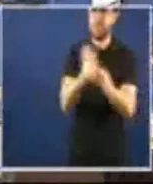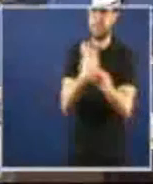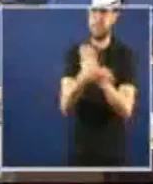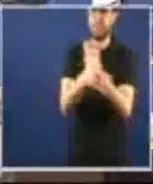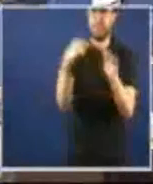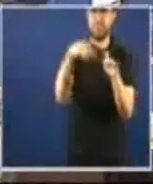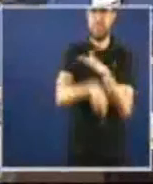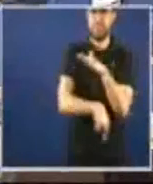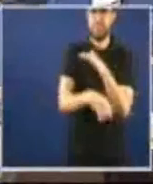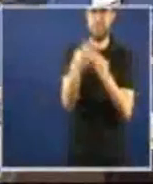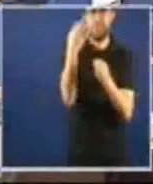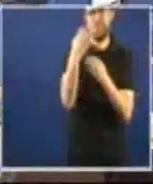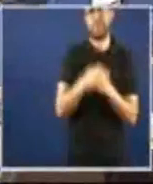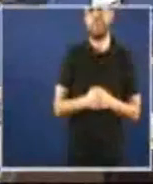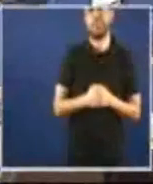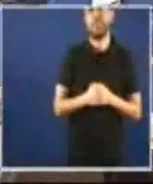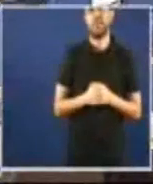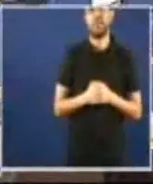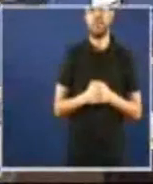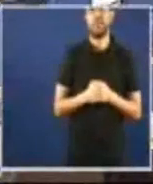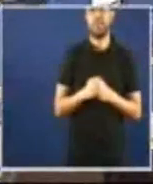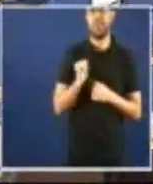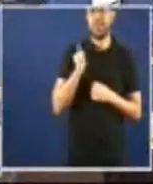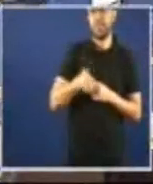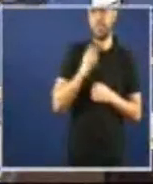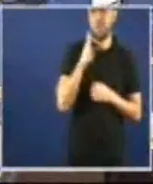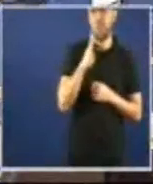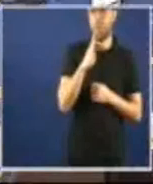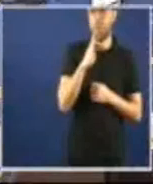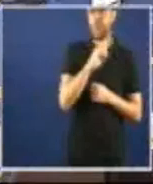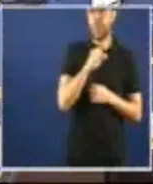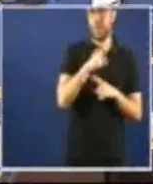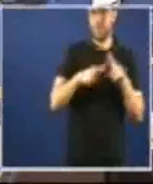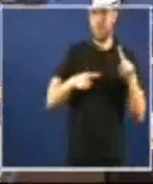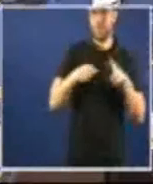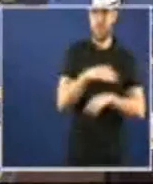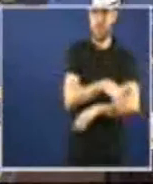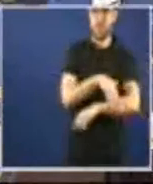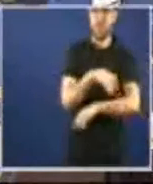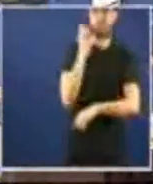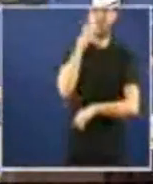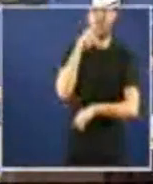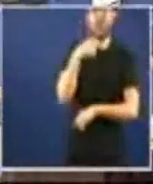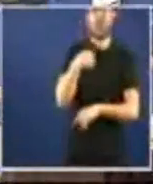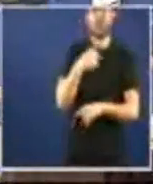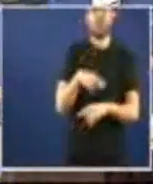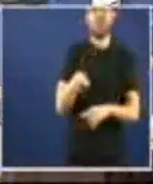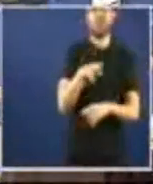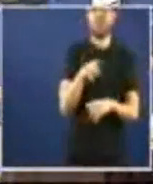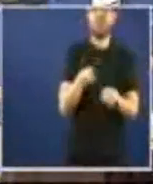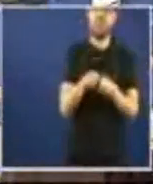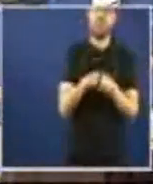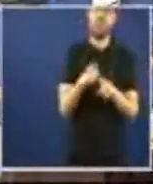nos 4 anos e medio do goberno do Núñez Feijó recubamos 15 anos na capacidade de xe adicionarmos recursos públicos e